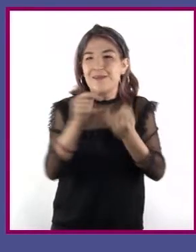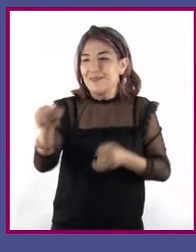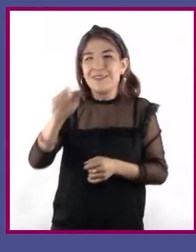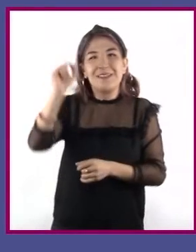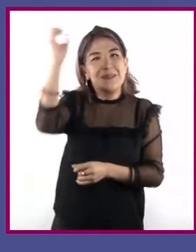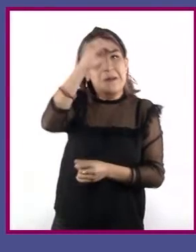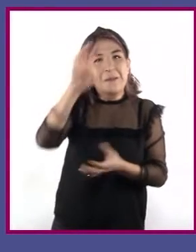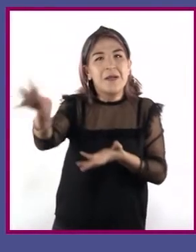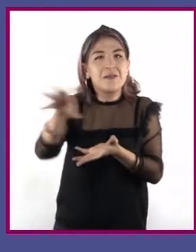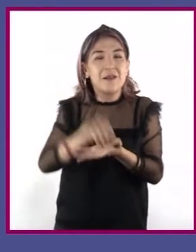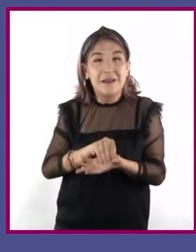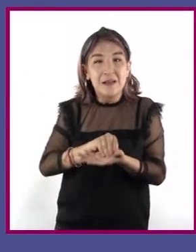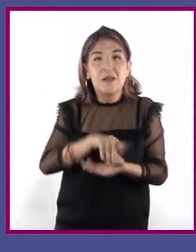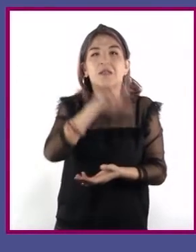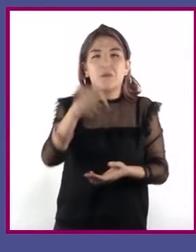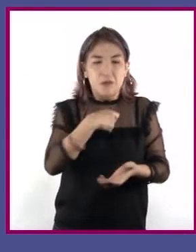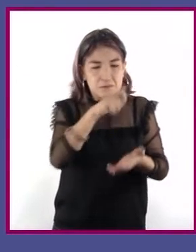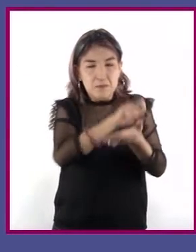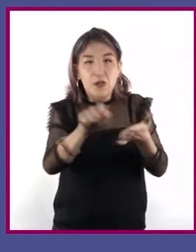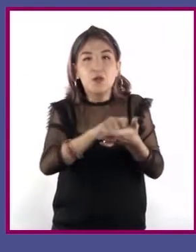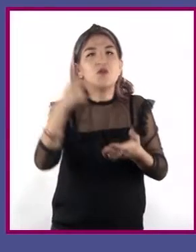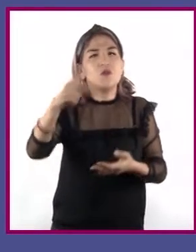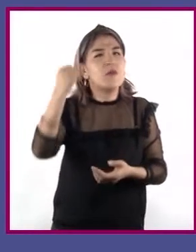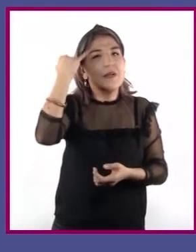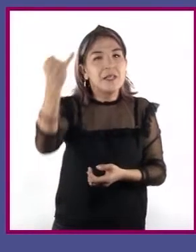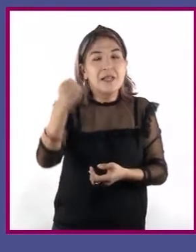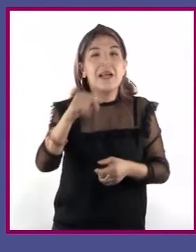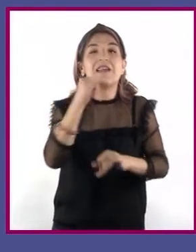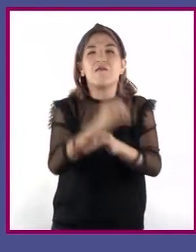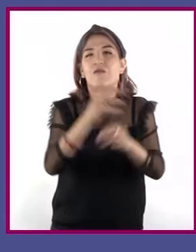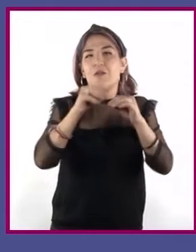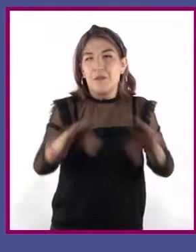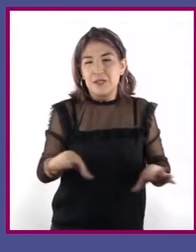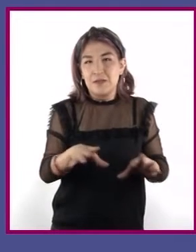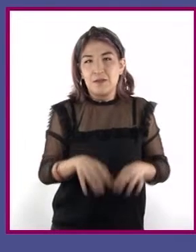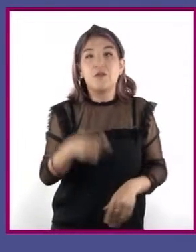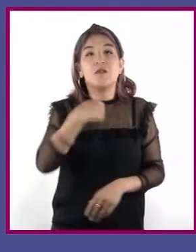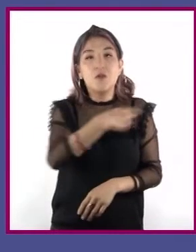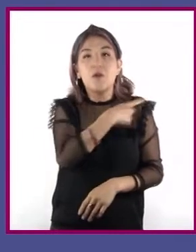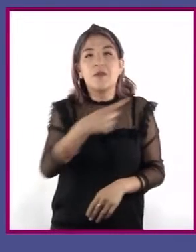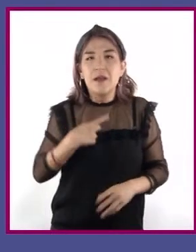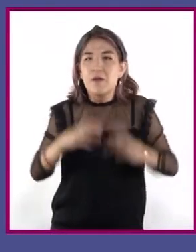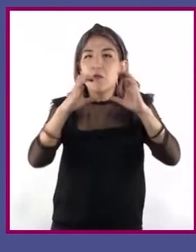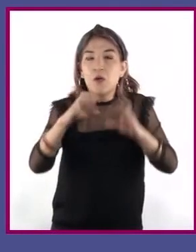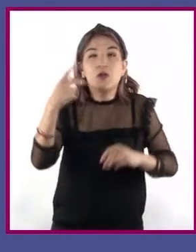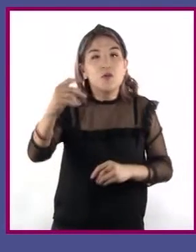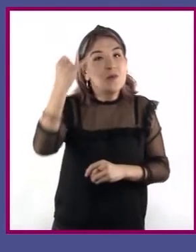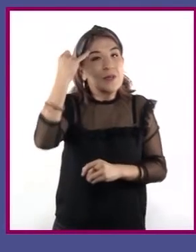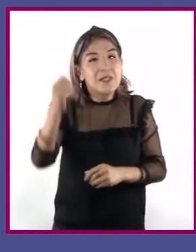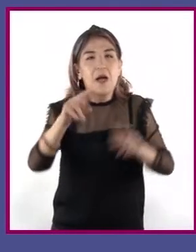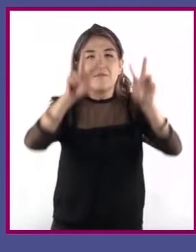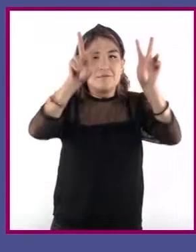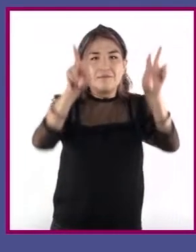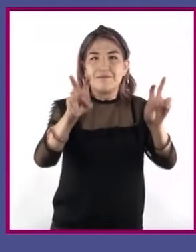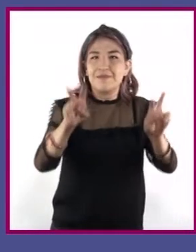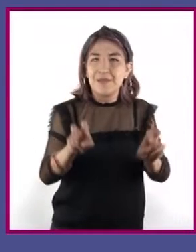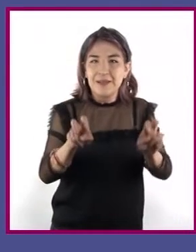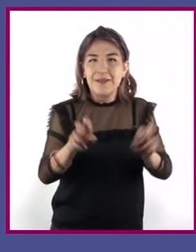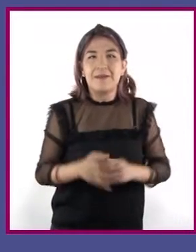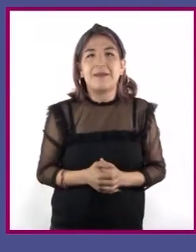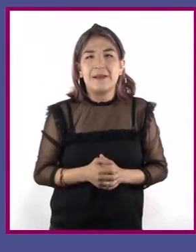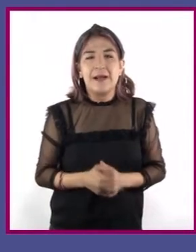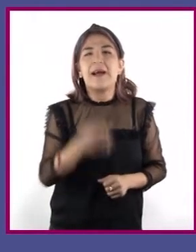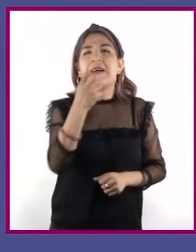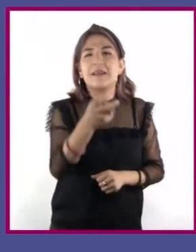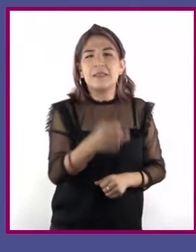autor. La seleccioné porque basó sus argumentos en datos. Tuve cuidado en escribir sus ideas entre comillas. En